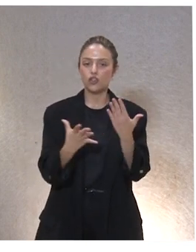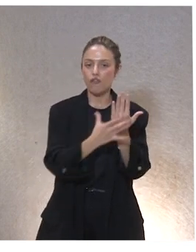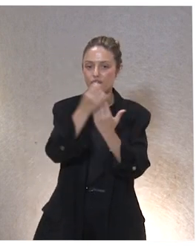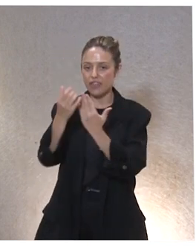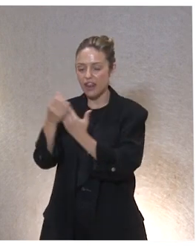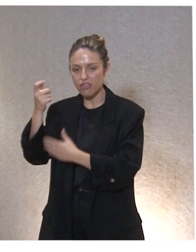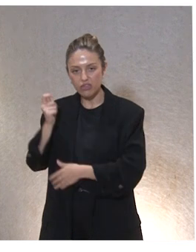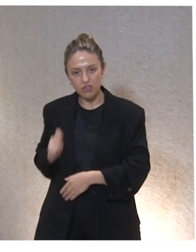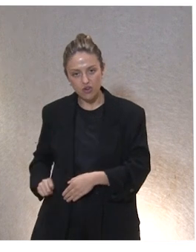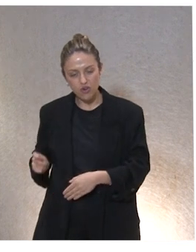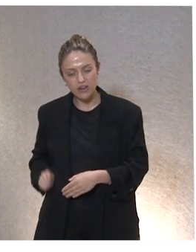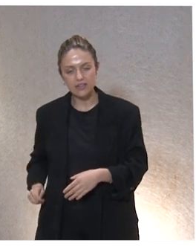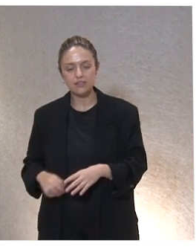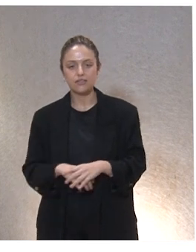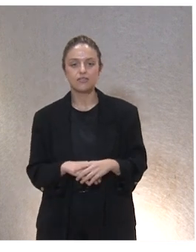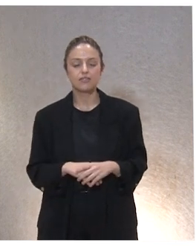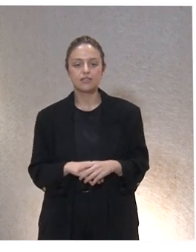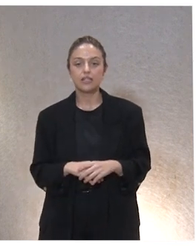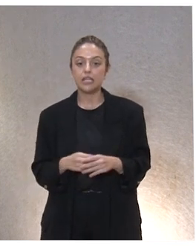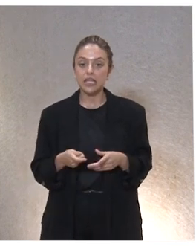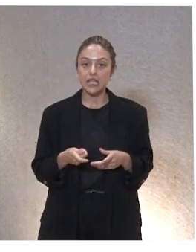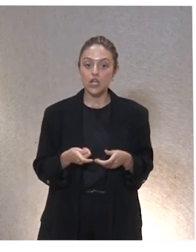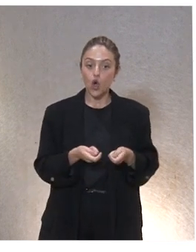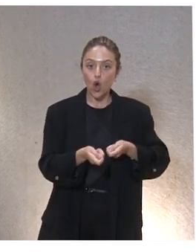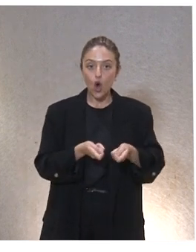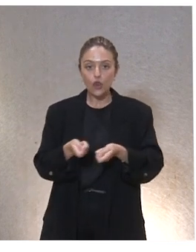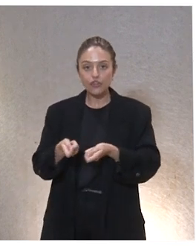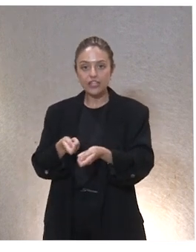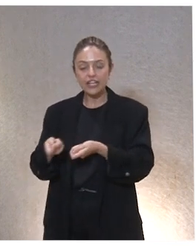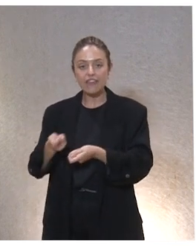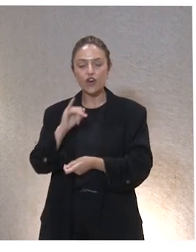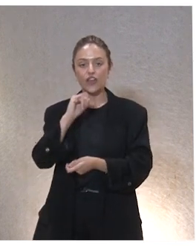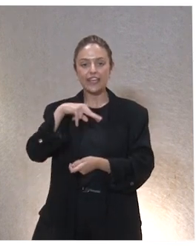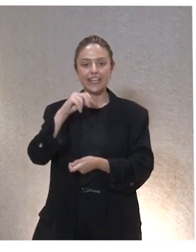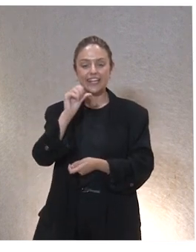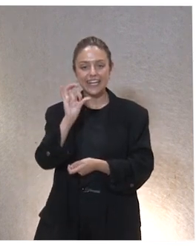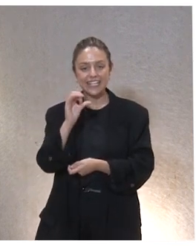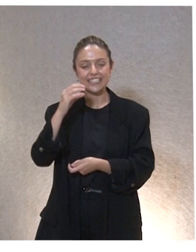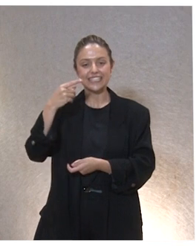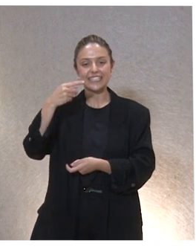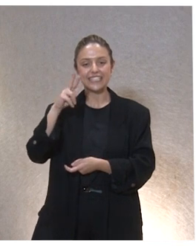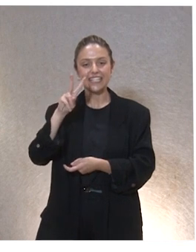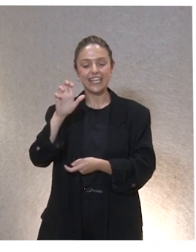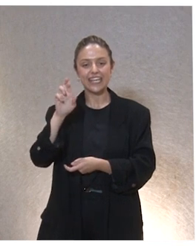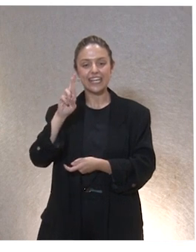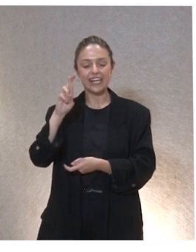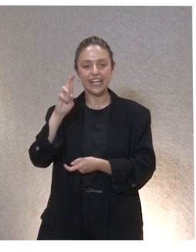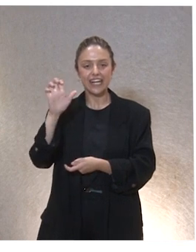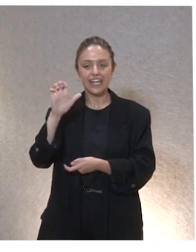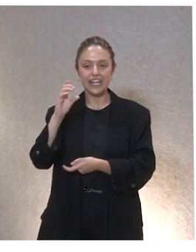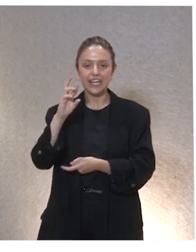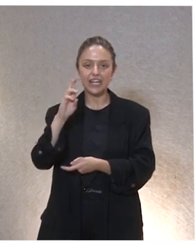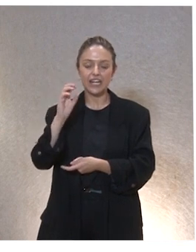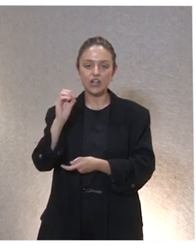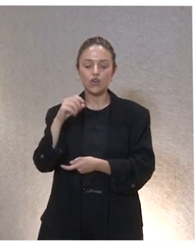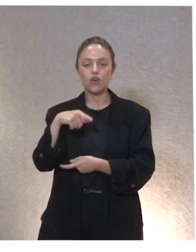y bueno nuestras coordinadoras fueron Inés Guerrero y Amalia San Román las que hicieron que esto se